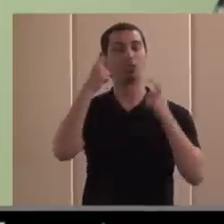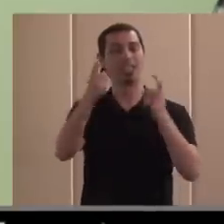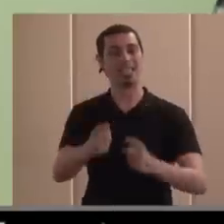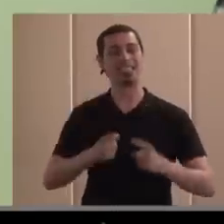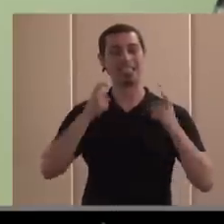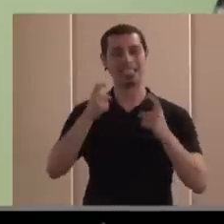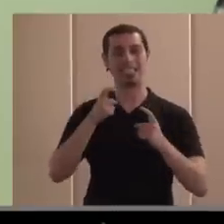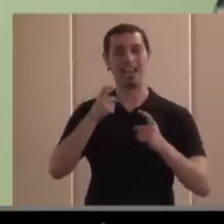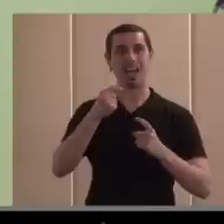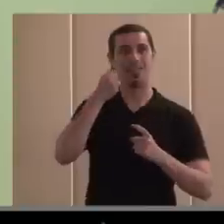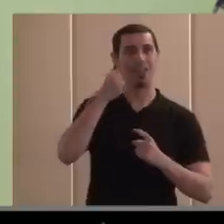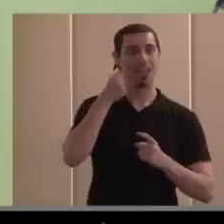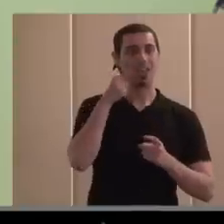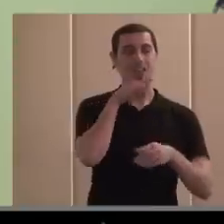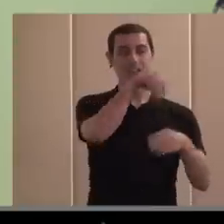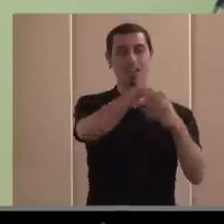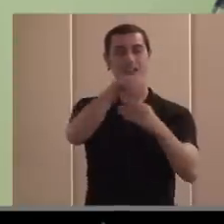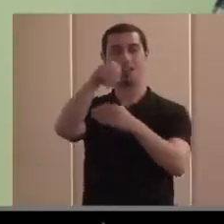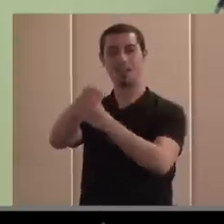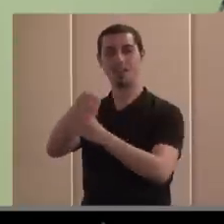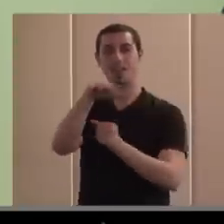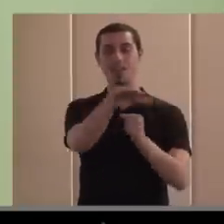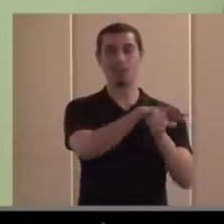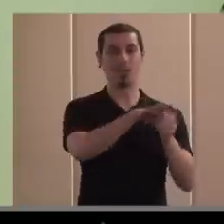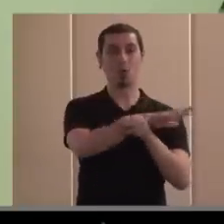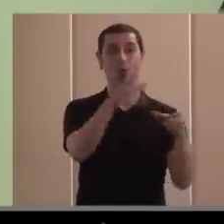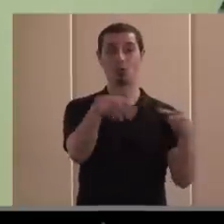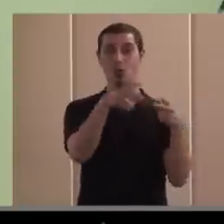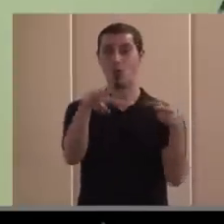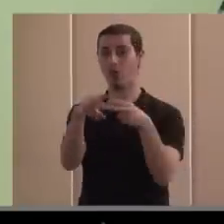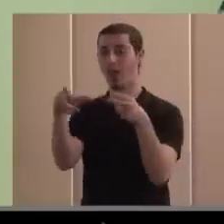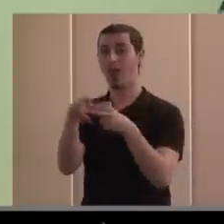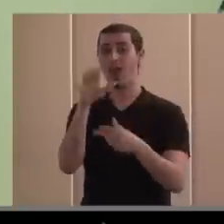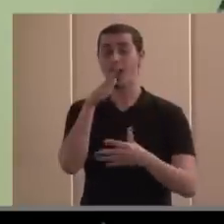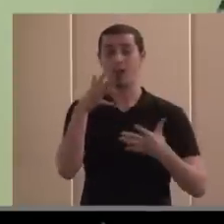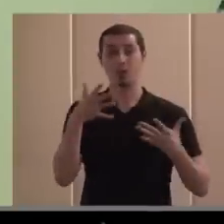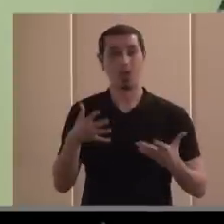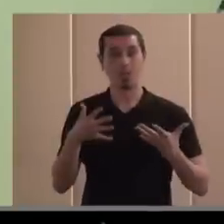posicionarnos en aquellos ámbitos de lo social donde no hay ahora mismo